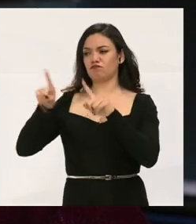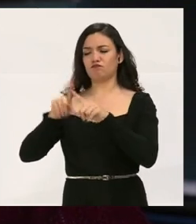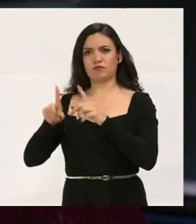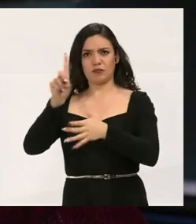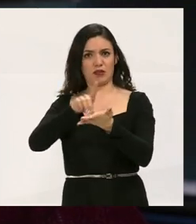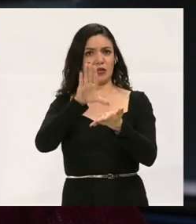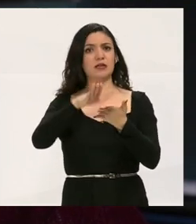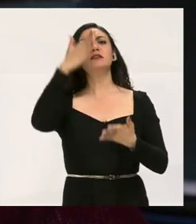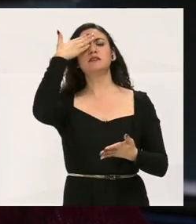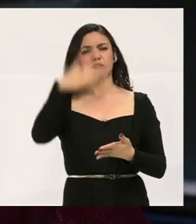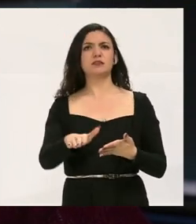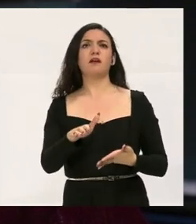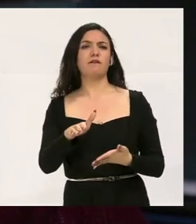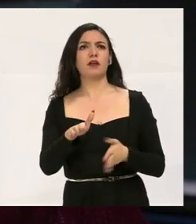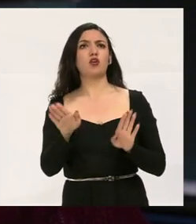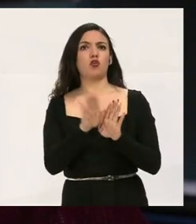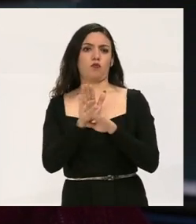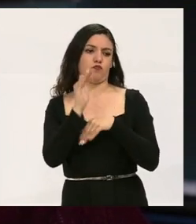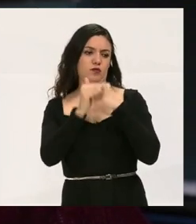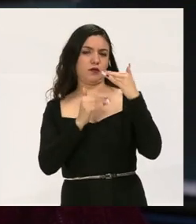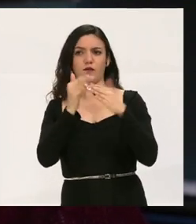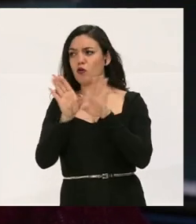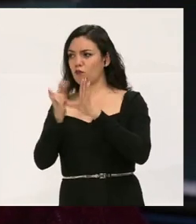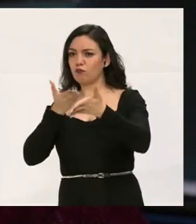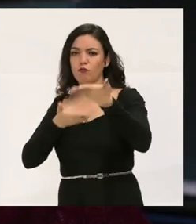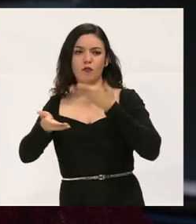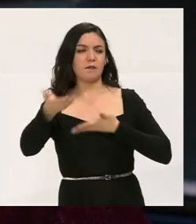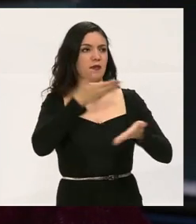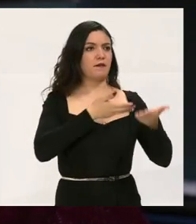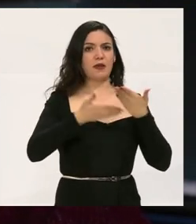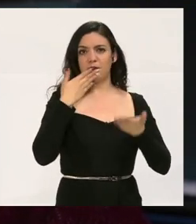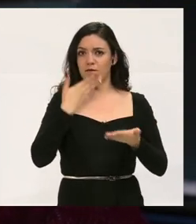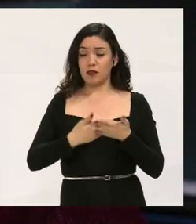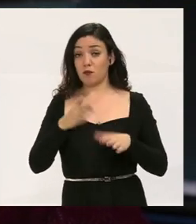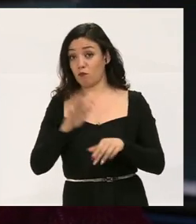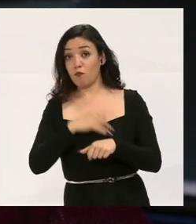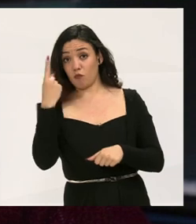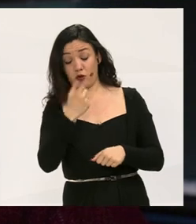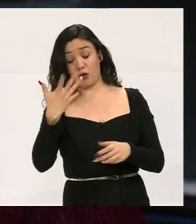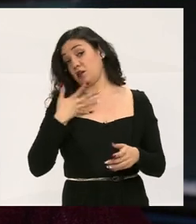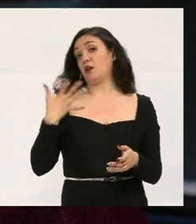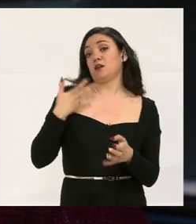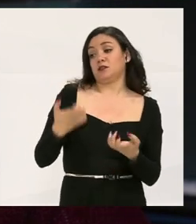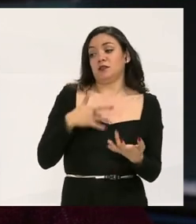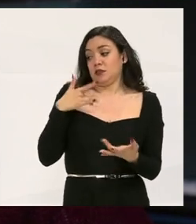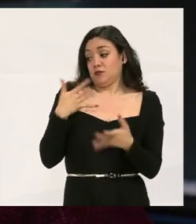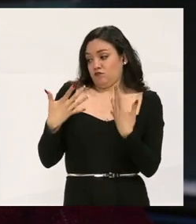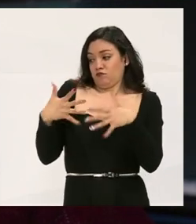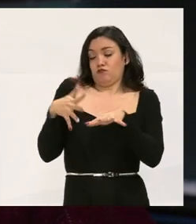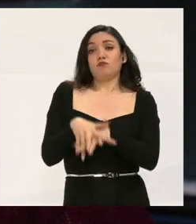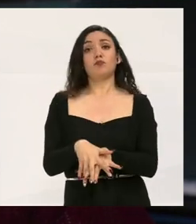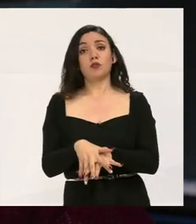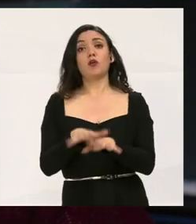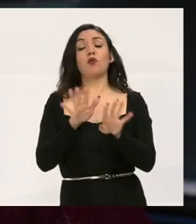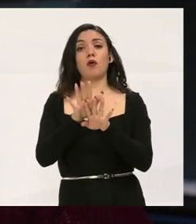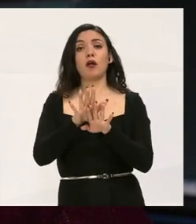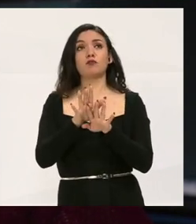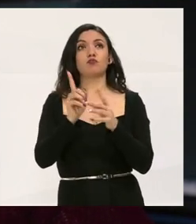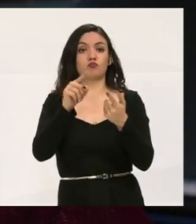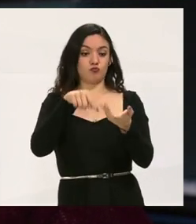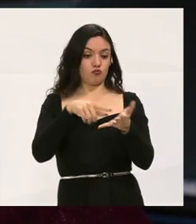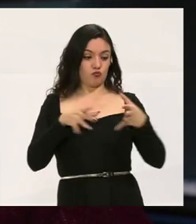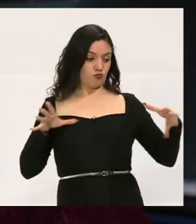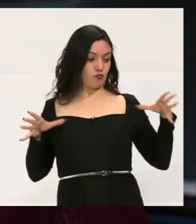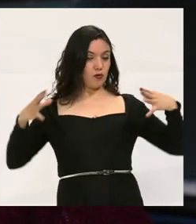discapacidades, han sabido llevarse muy bien, ya que pues se sienten integrados a